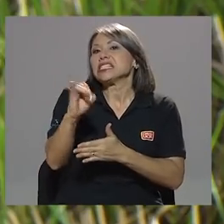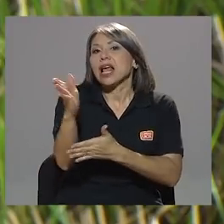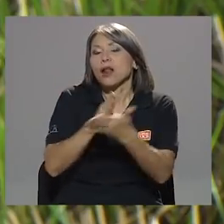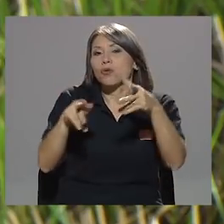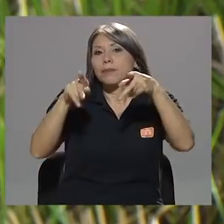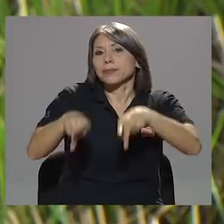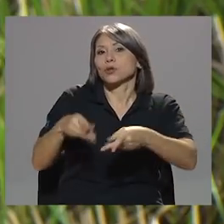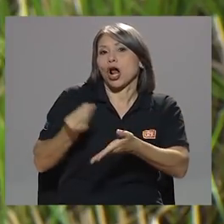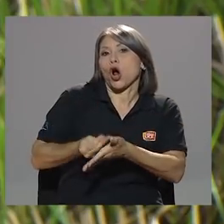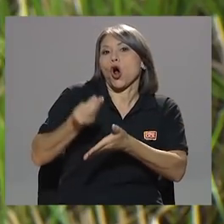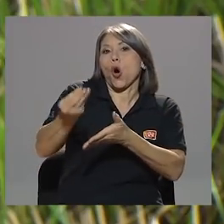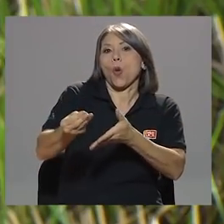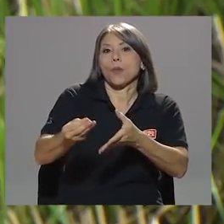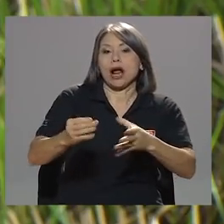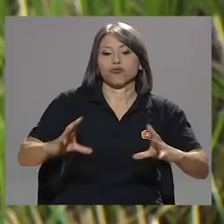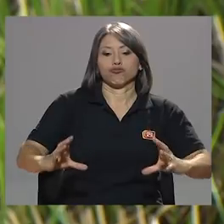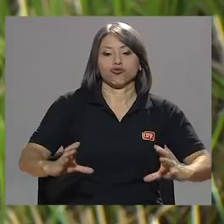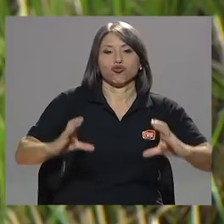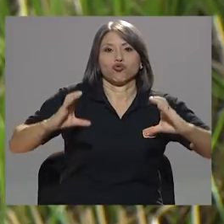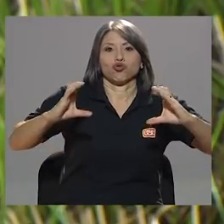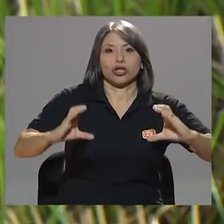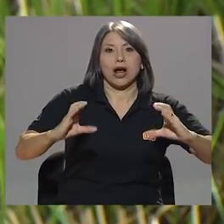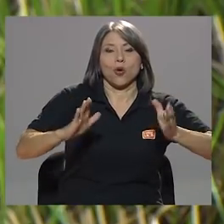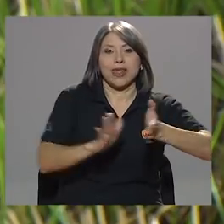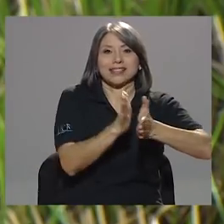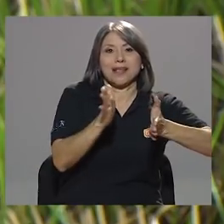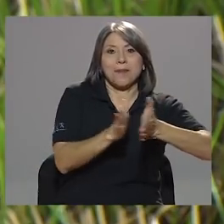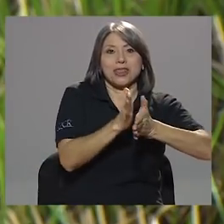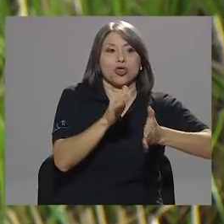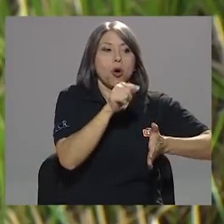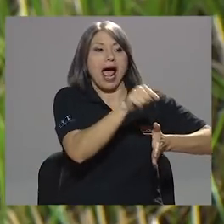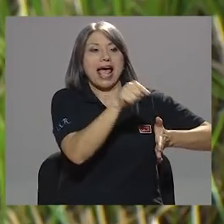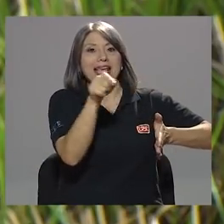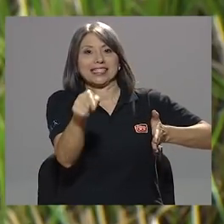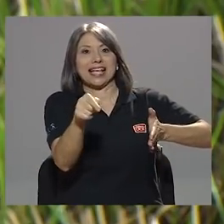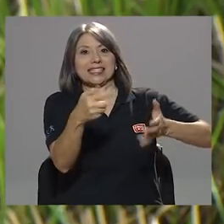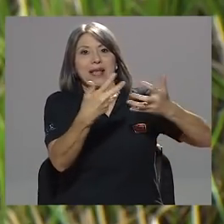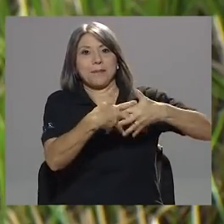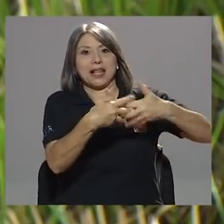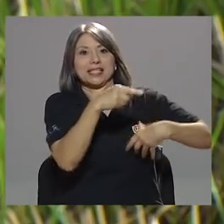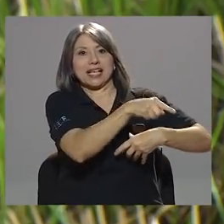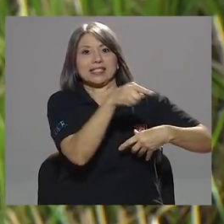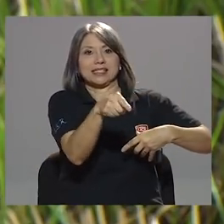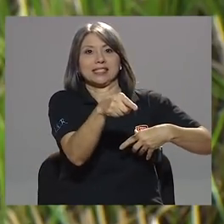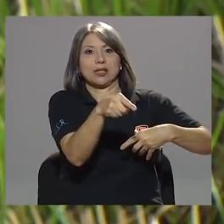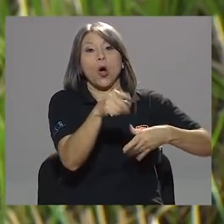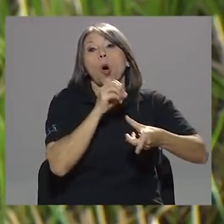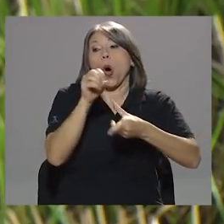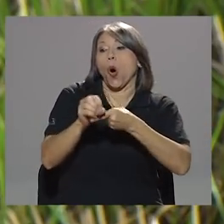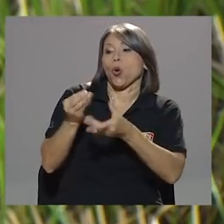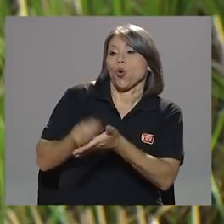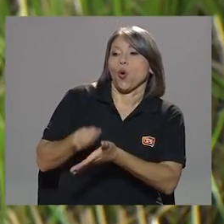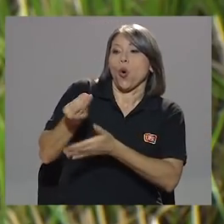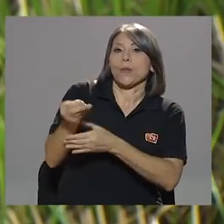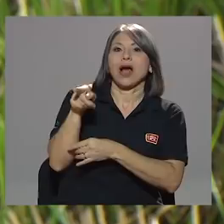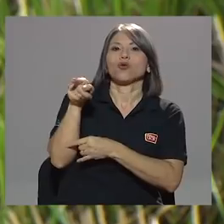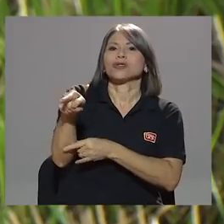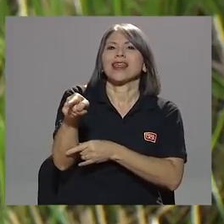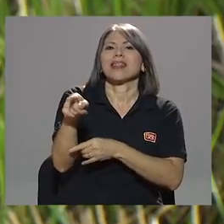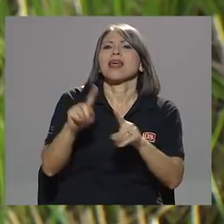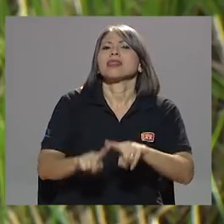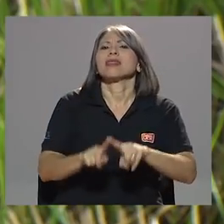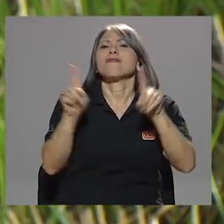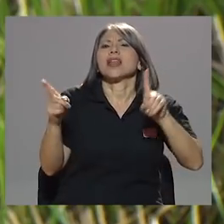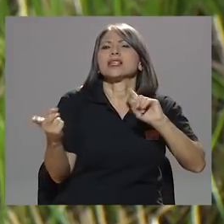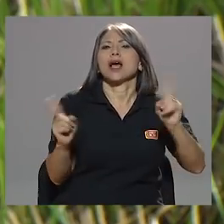un saco de cemento a estas empresas o a cualquiera de estas dos empresas y se la compra a usted, ¿cuál es la diferencia cuando